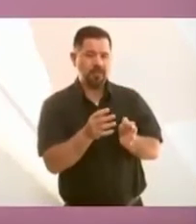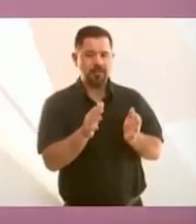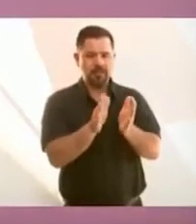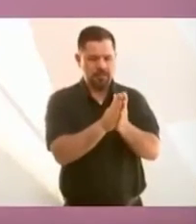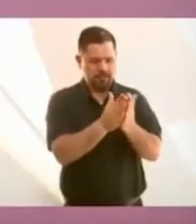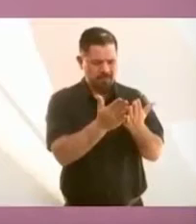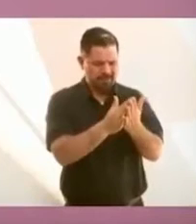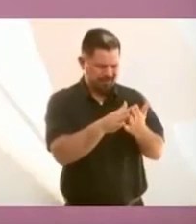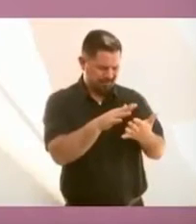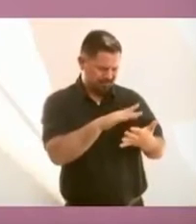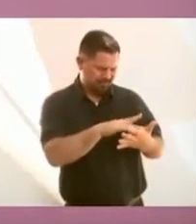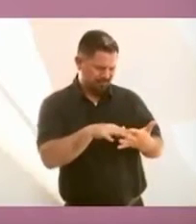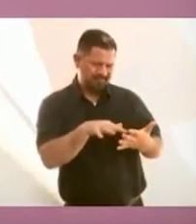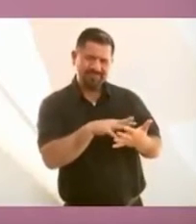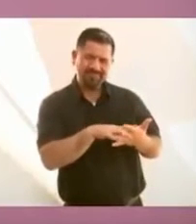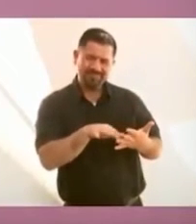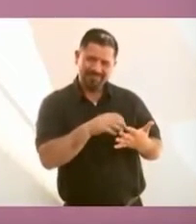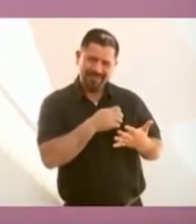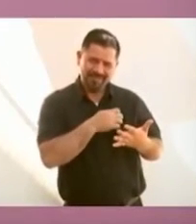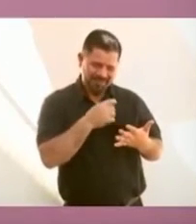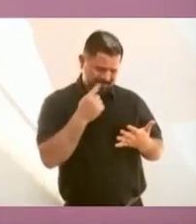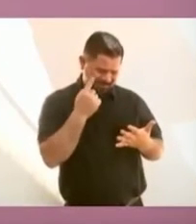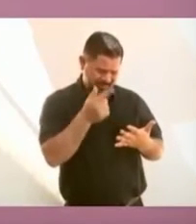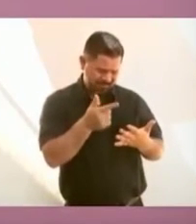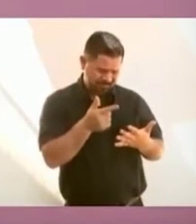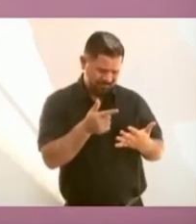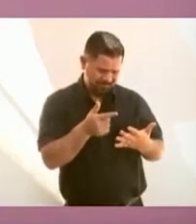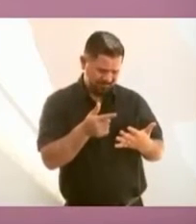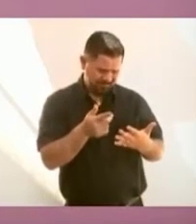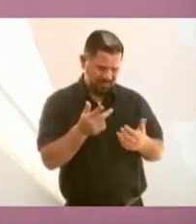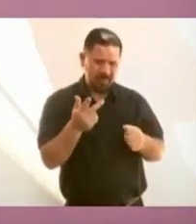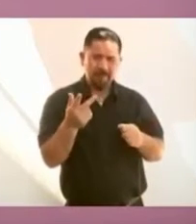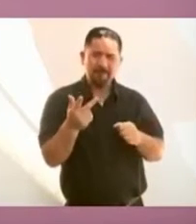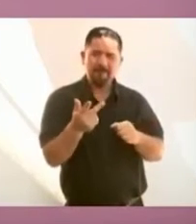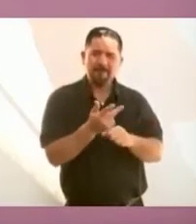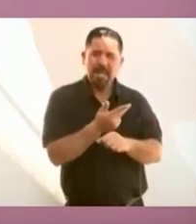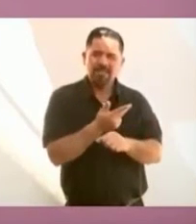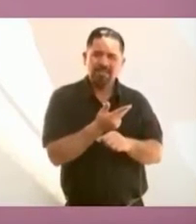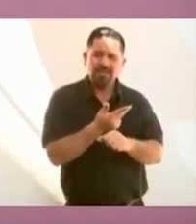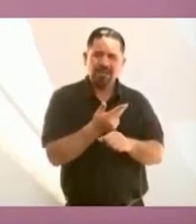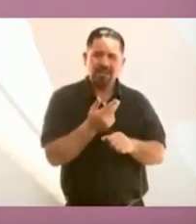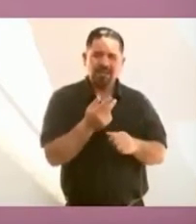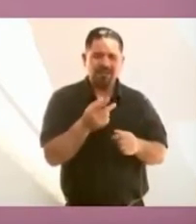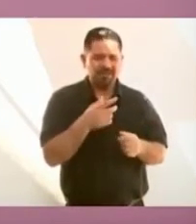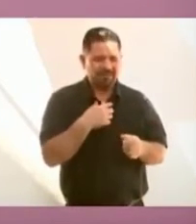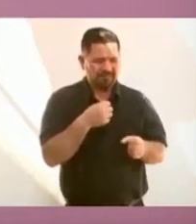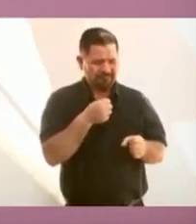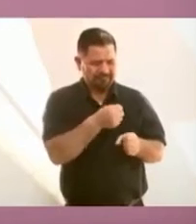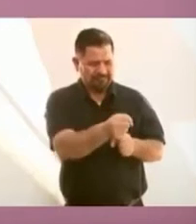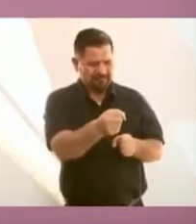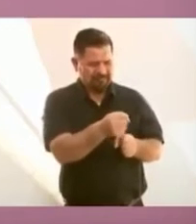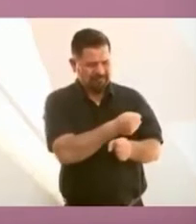texto, de que se cometieron todo atrocidades,